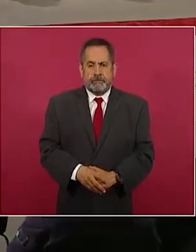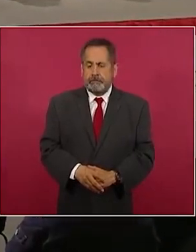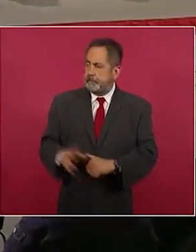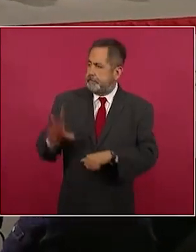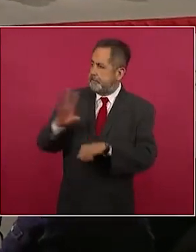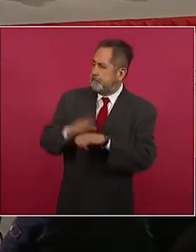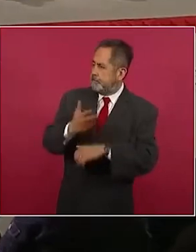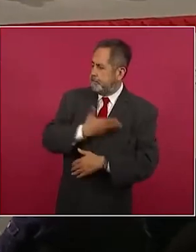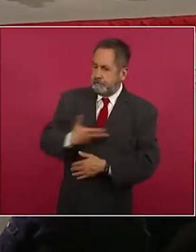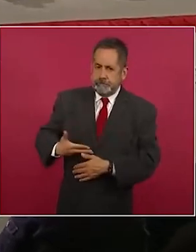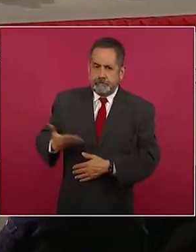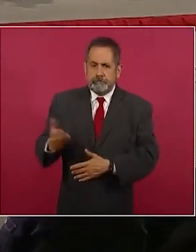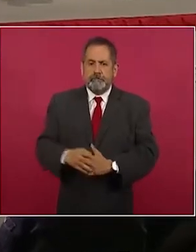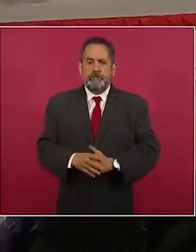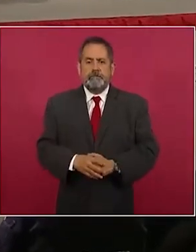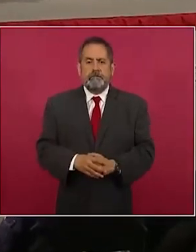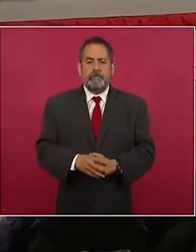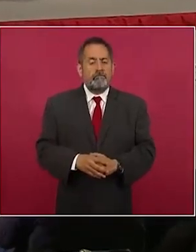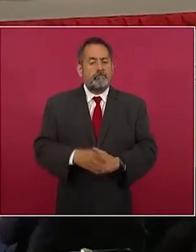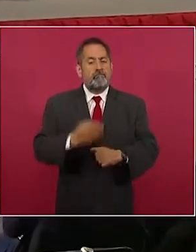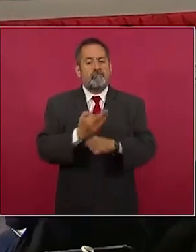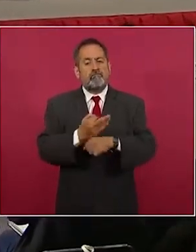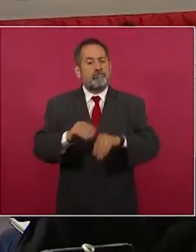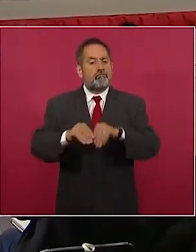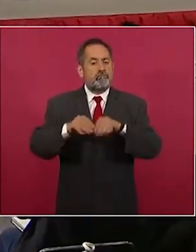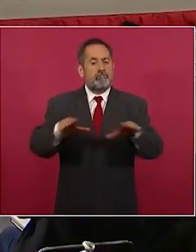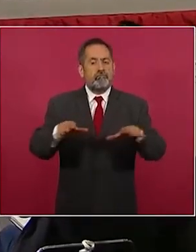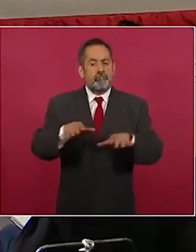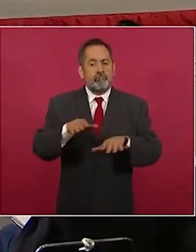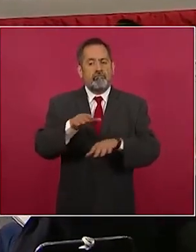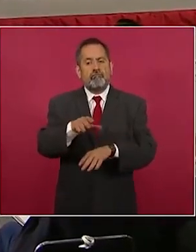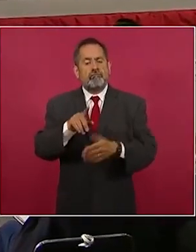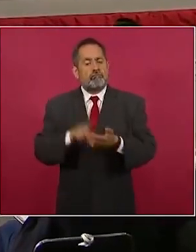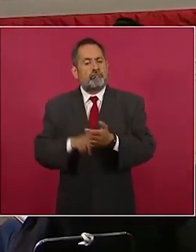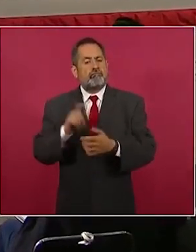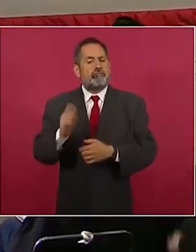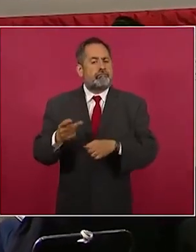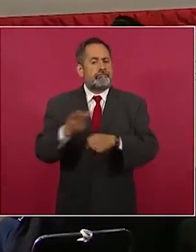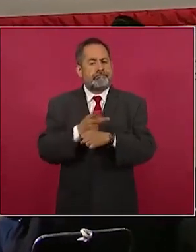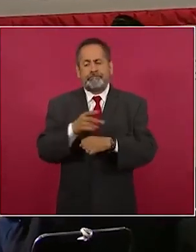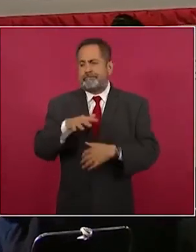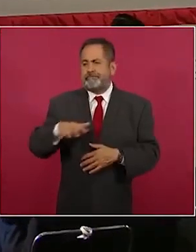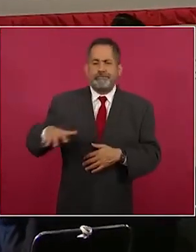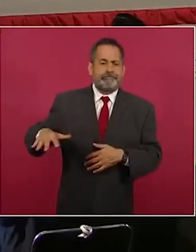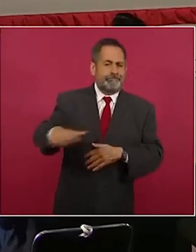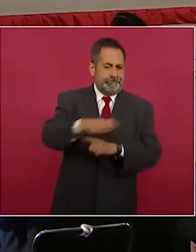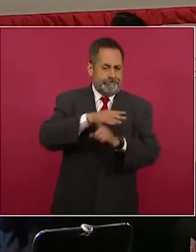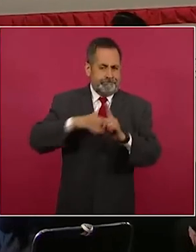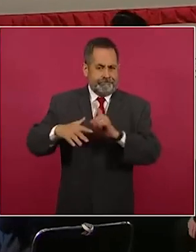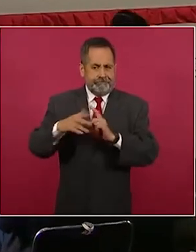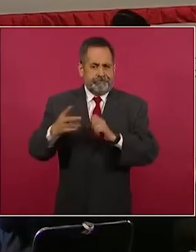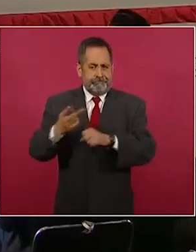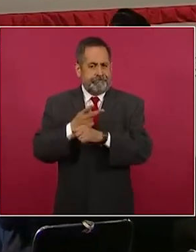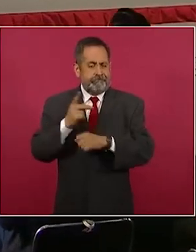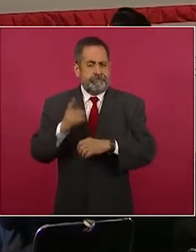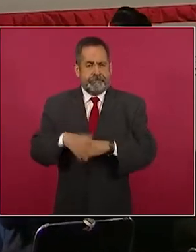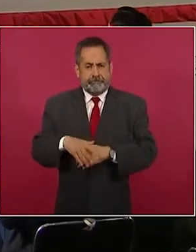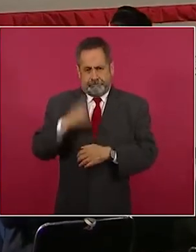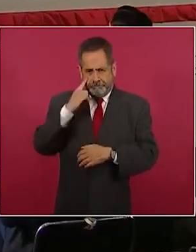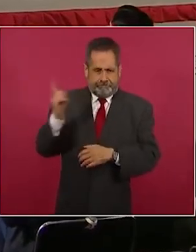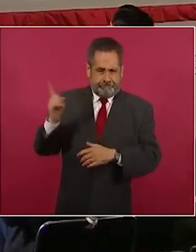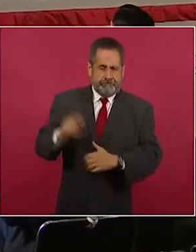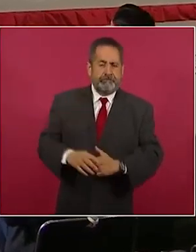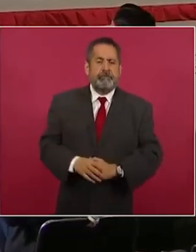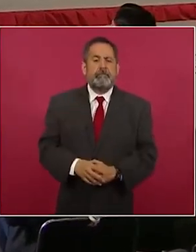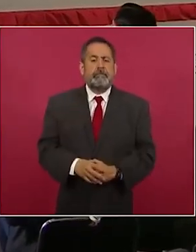Con su permiso, presidente. Vamos a informar sobre todo lo que se está haciendo a nivel ambiental. Empezamos con la primera lámina.